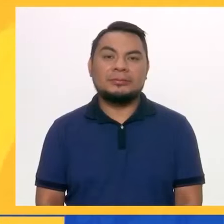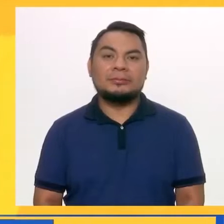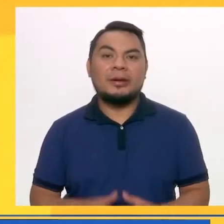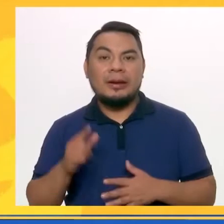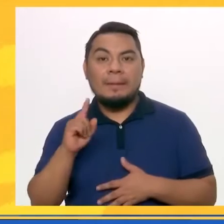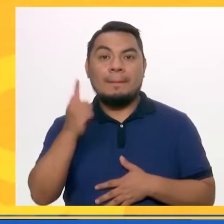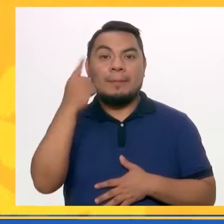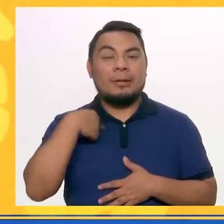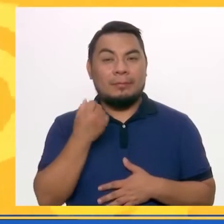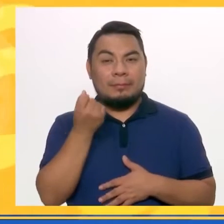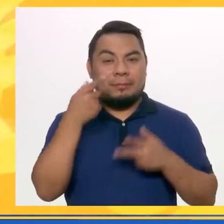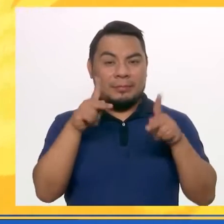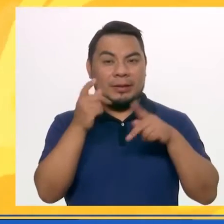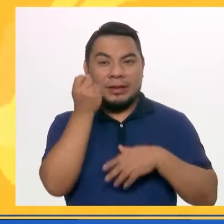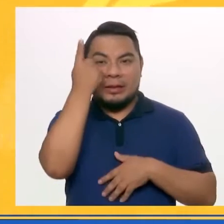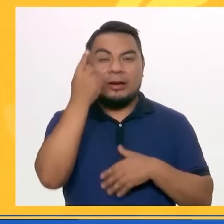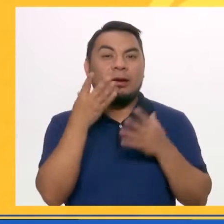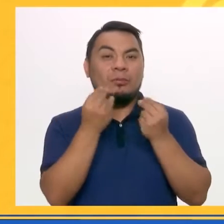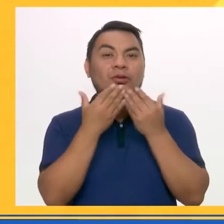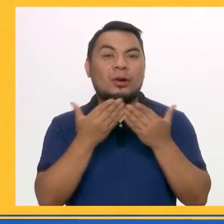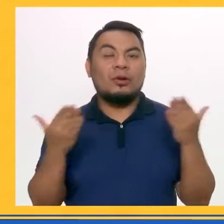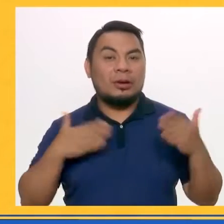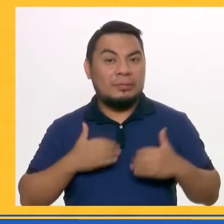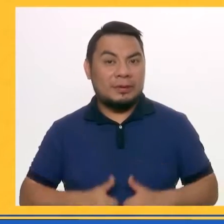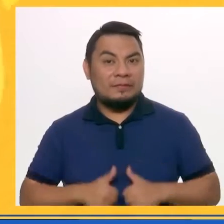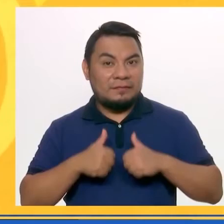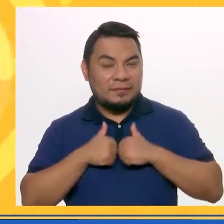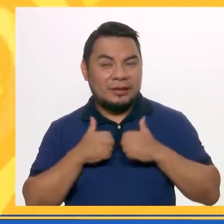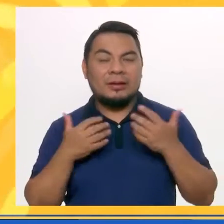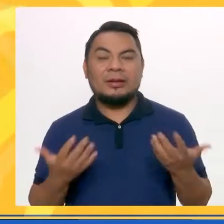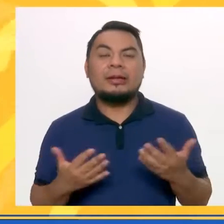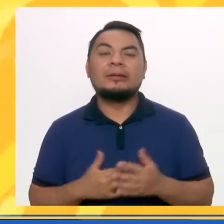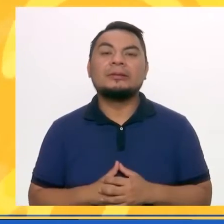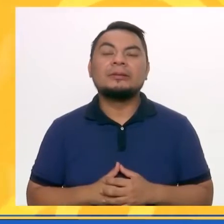Bueno, primero me permitió entender muchas cosas de mi vida.